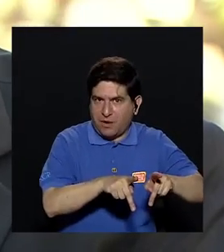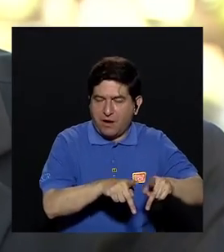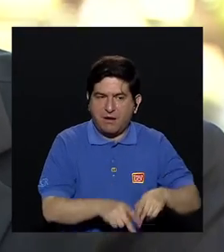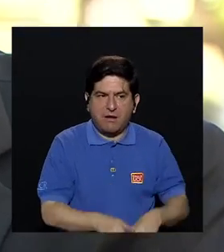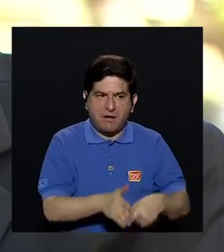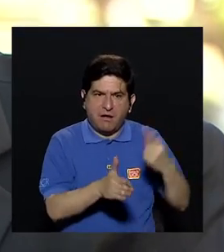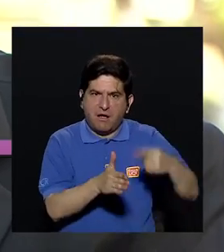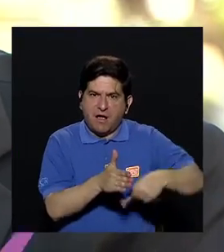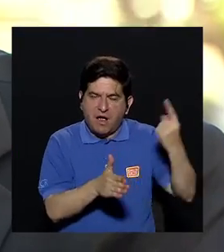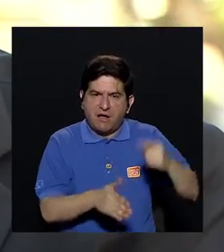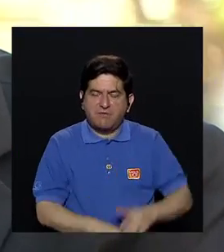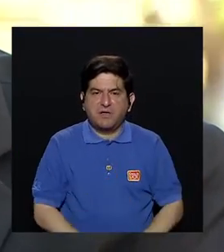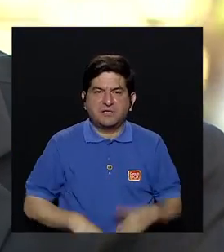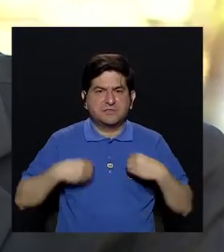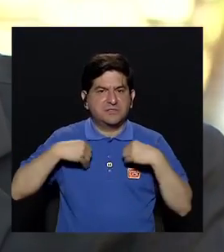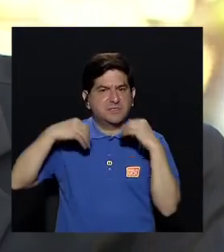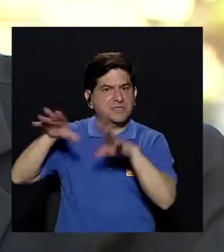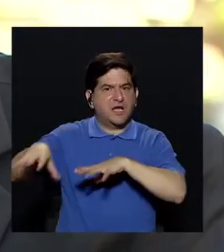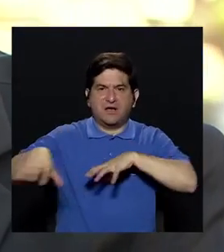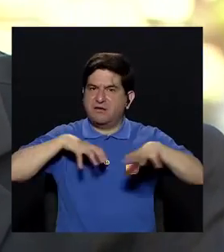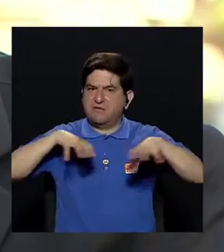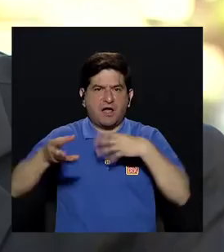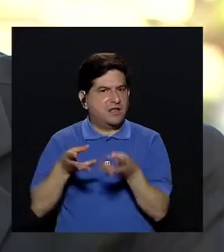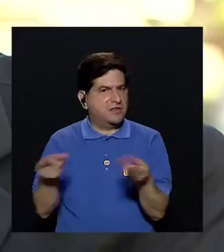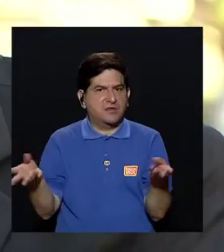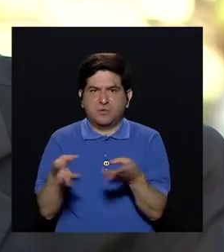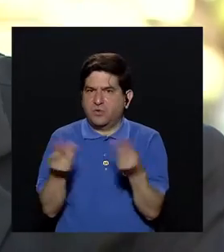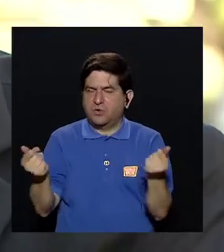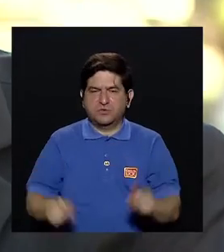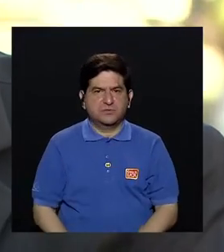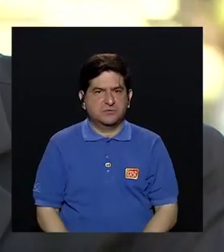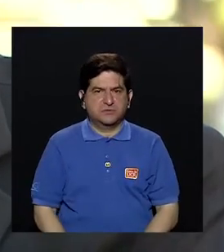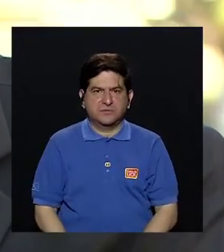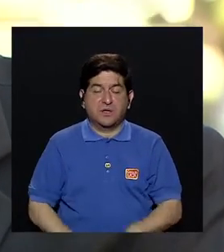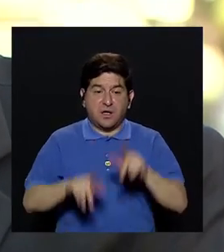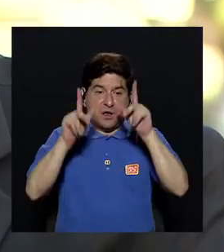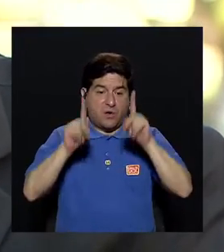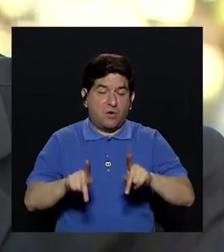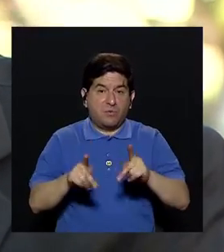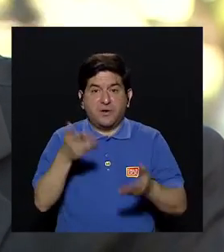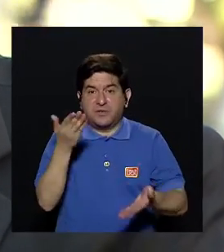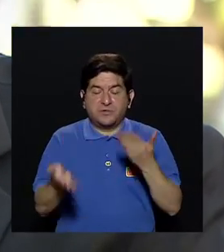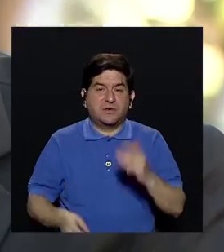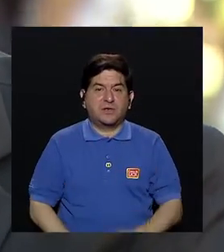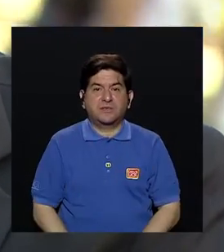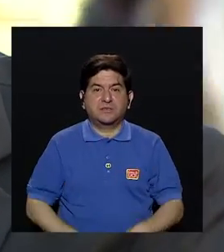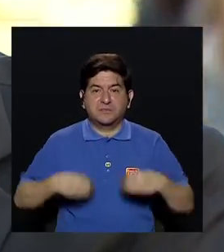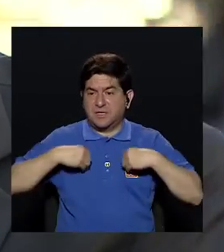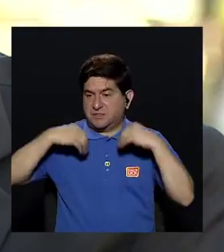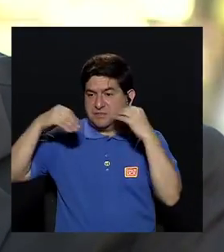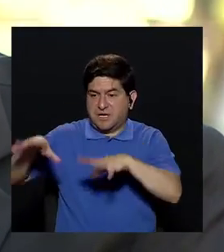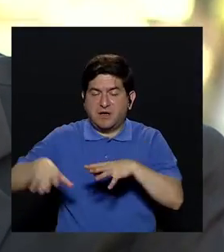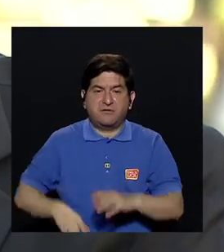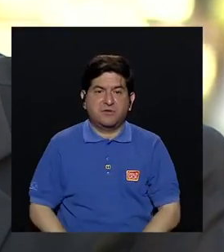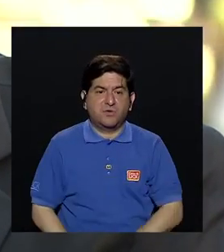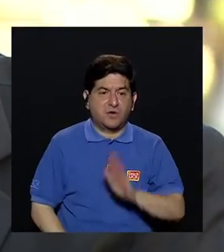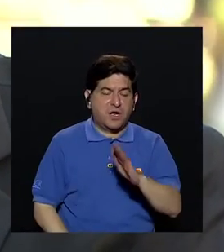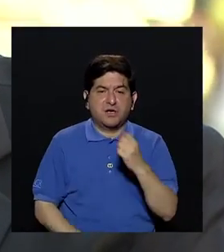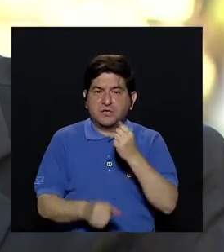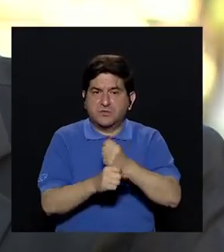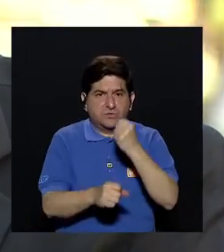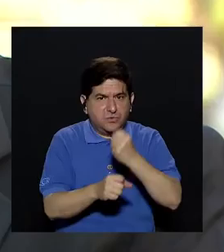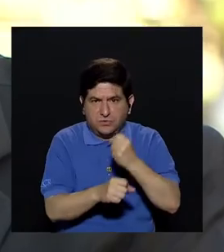muchas veces tiene que abandonar su actividad productiva, tiene que abandonar su actividad